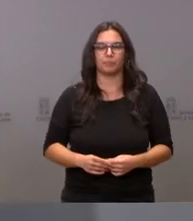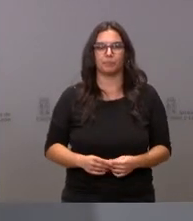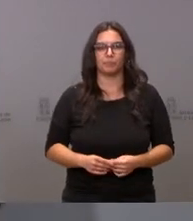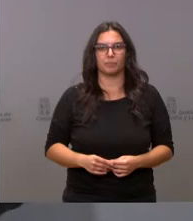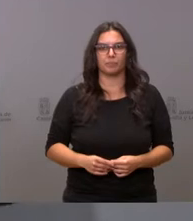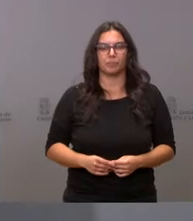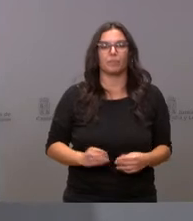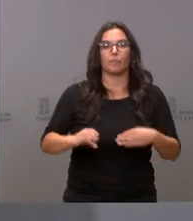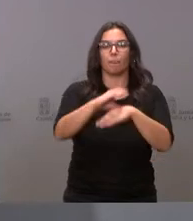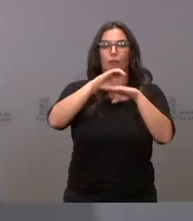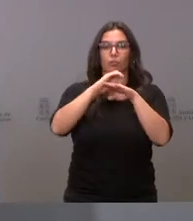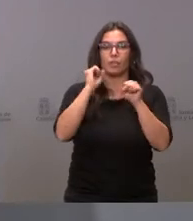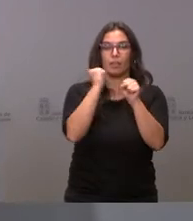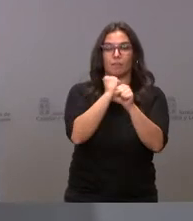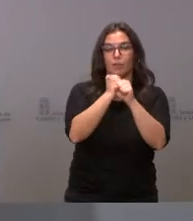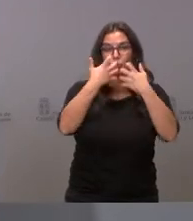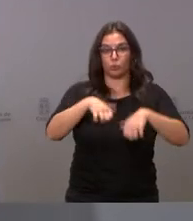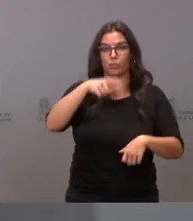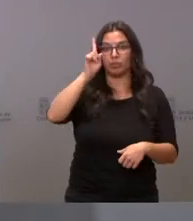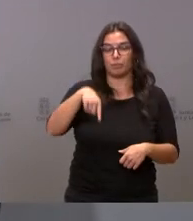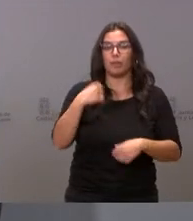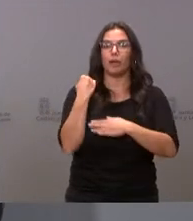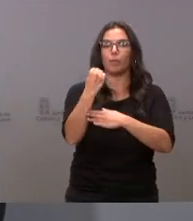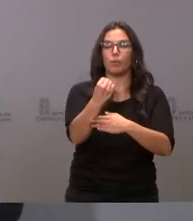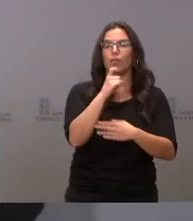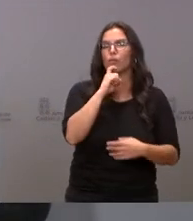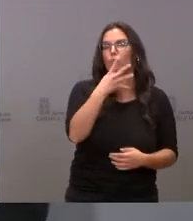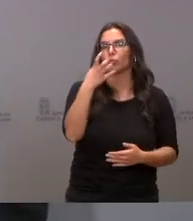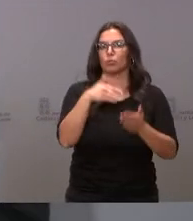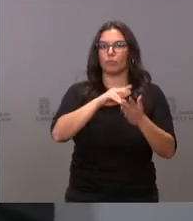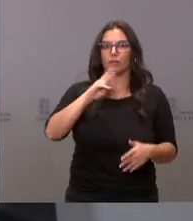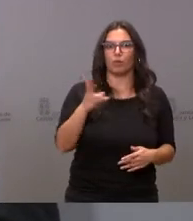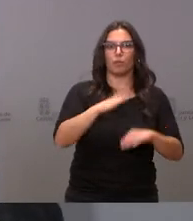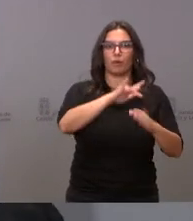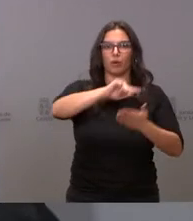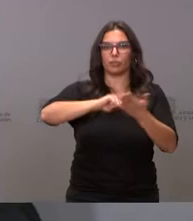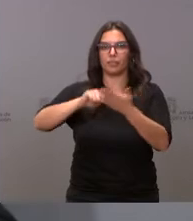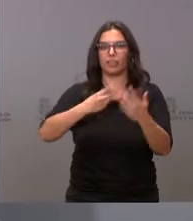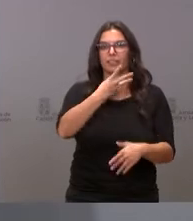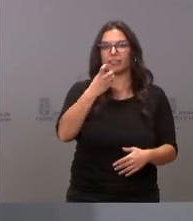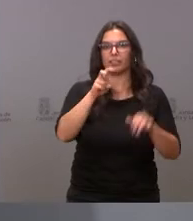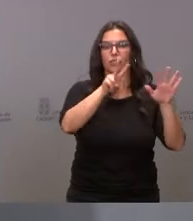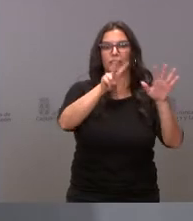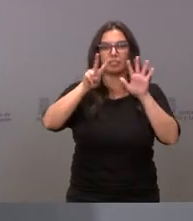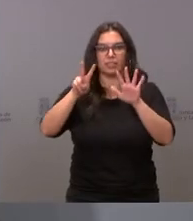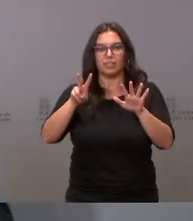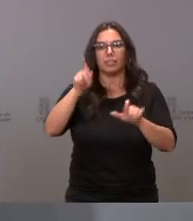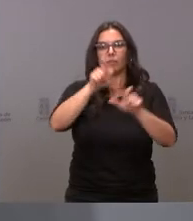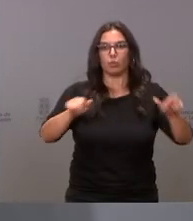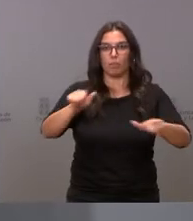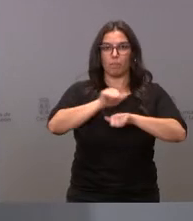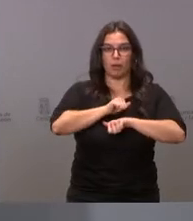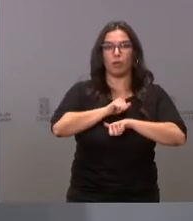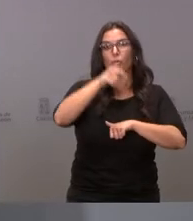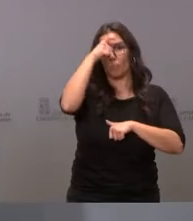La Consejería de Empleo e Industria también apoya con 400.000 euros la contratación de 377 desempleados en los